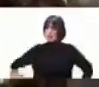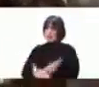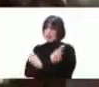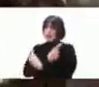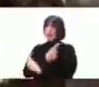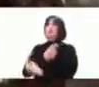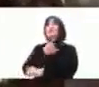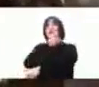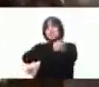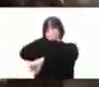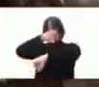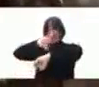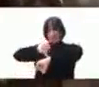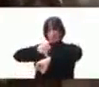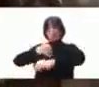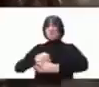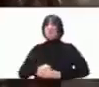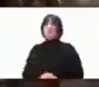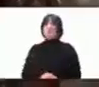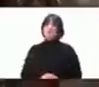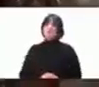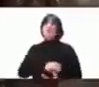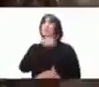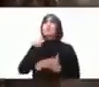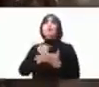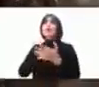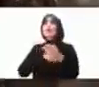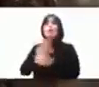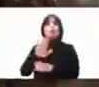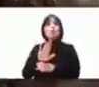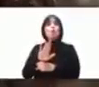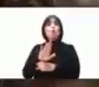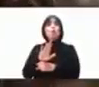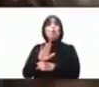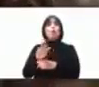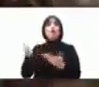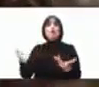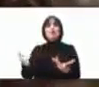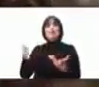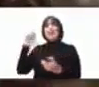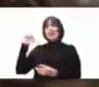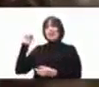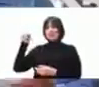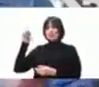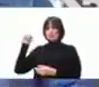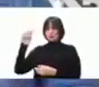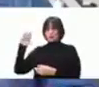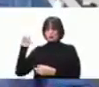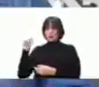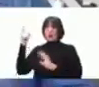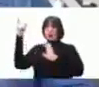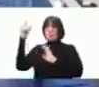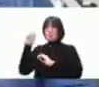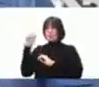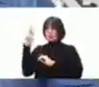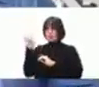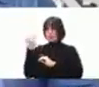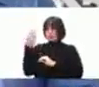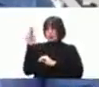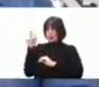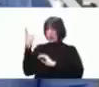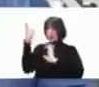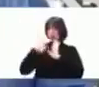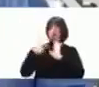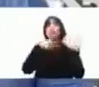pueblo de Ixtapalapa, del barrio de la Asunción. El 29 de noviembre de